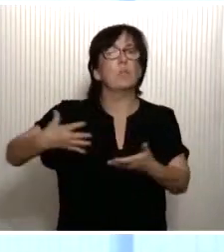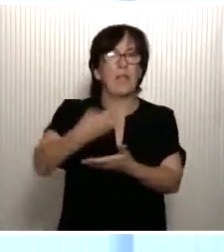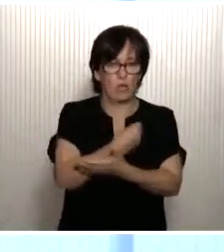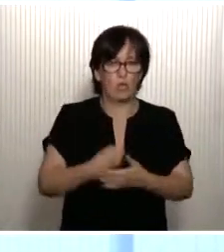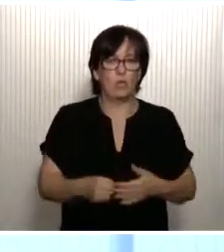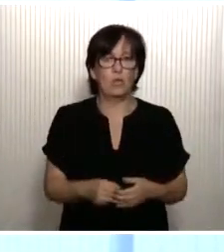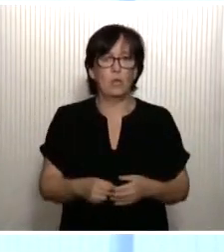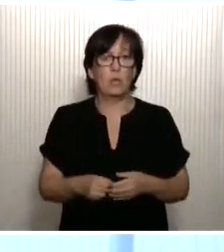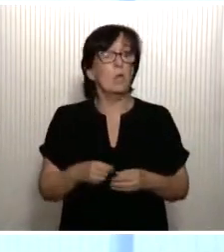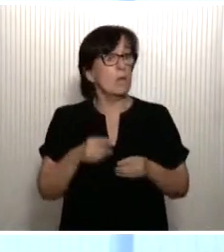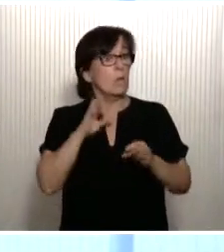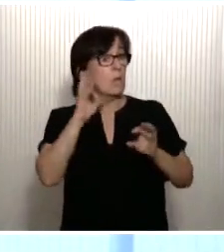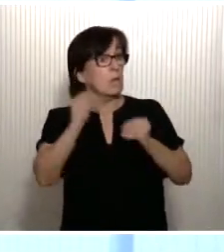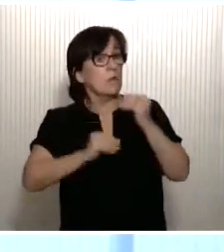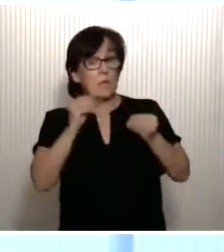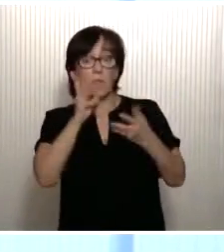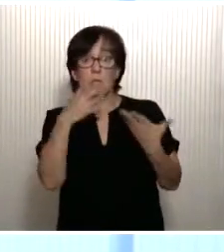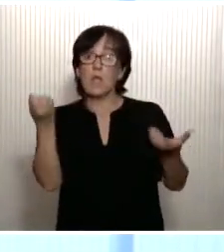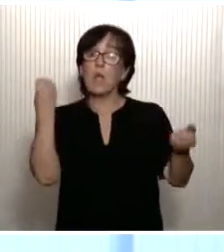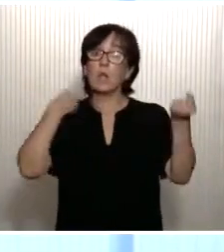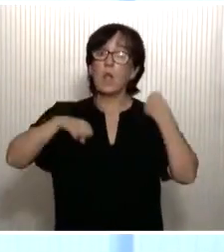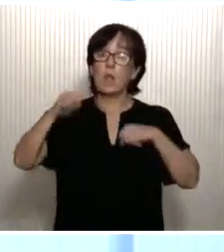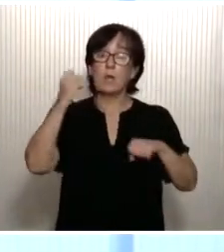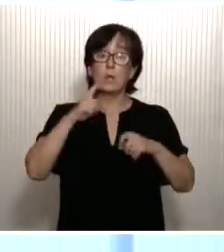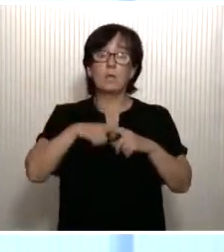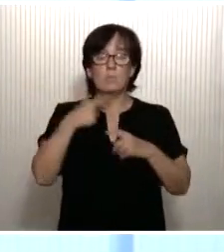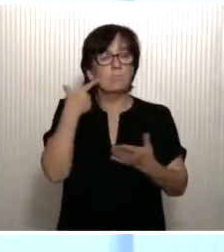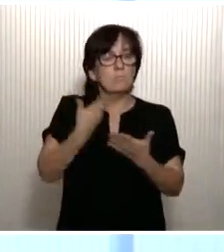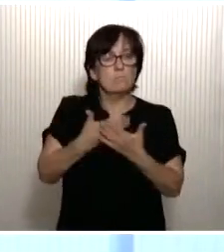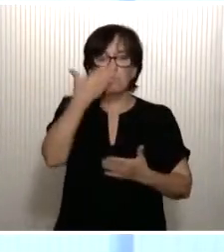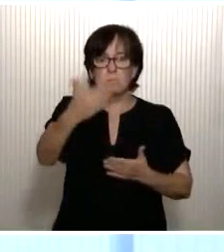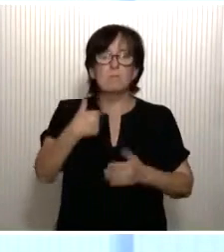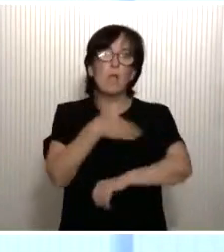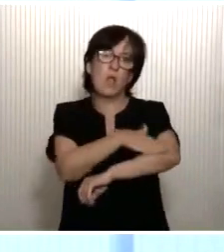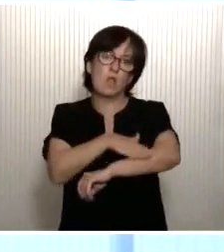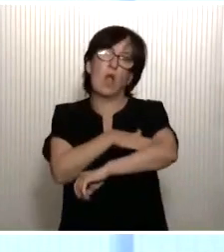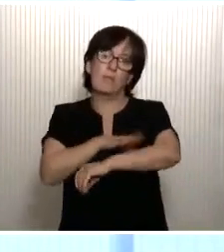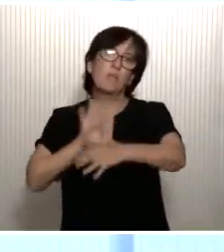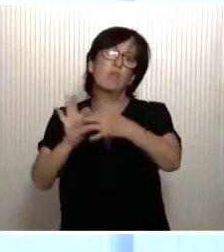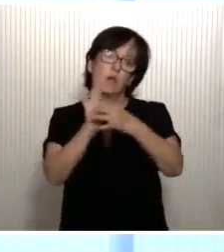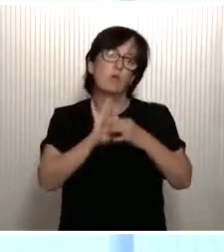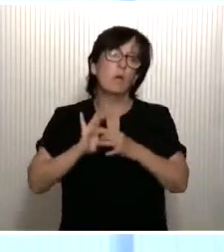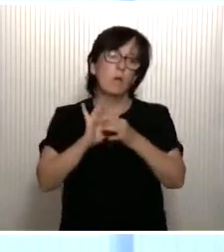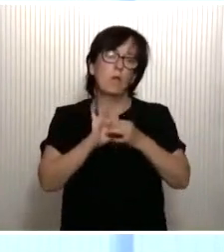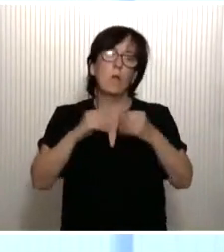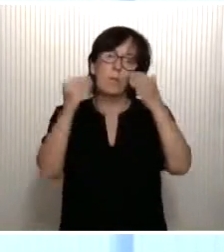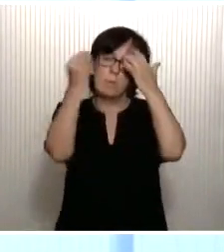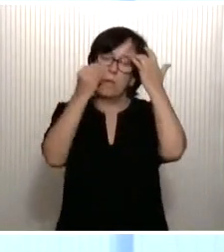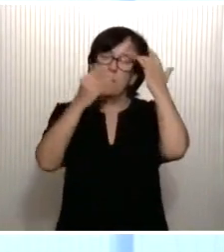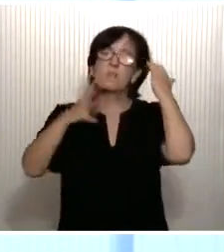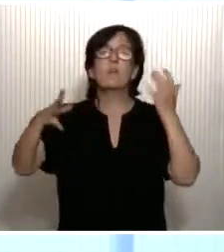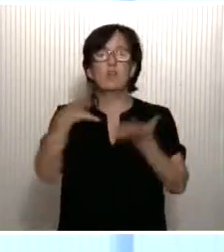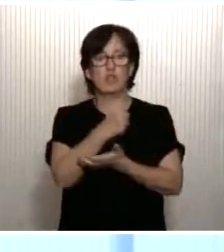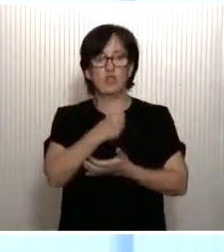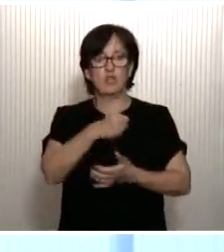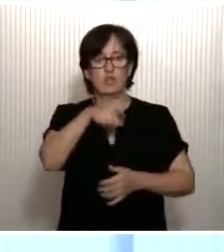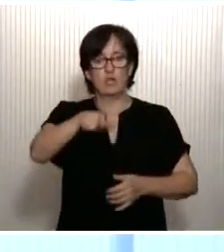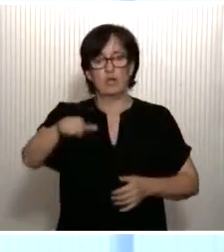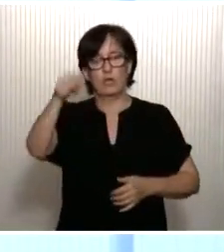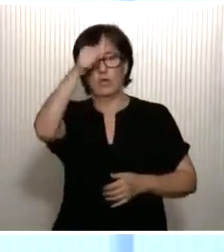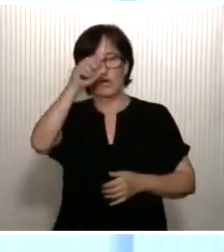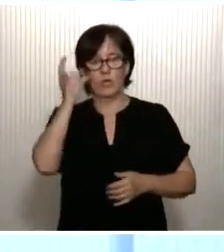Y así se está comportando y se comportará, lo garantizo el Gobierno de coalición, pensando en todos los españoles,